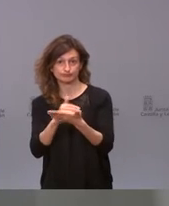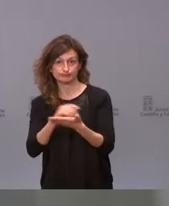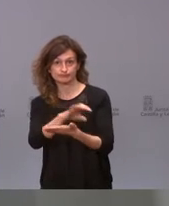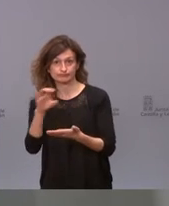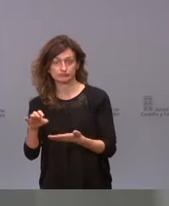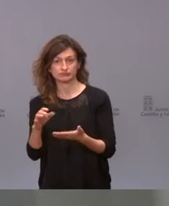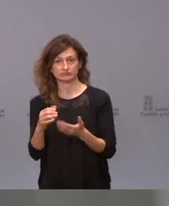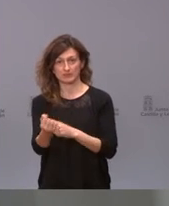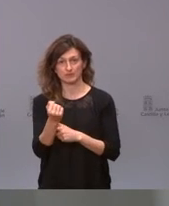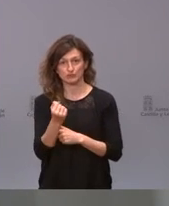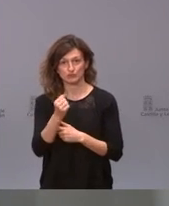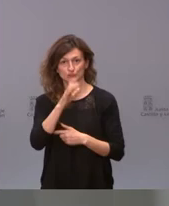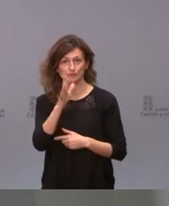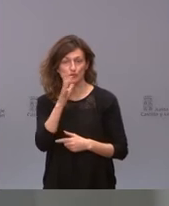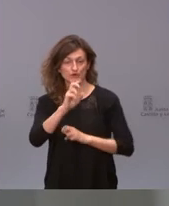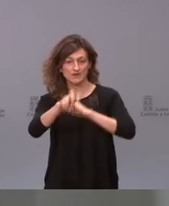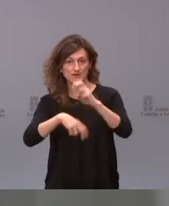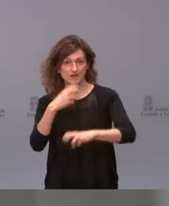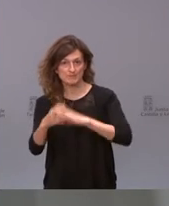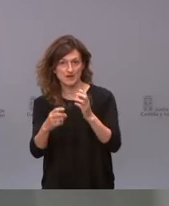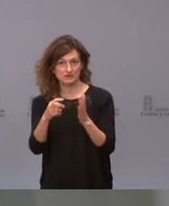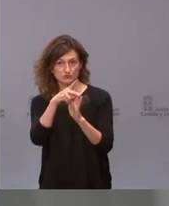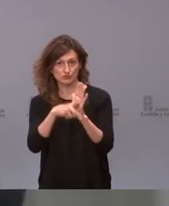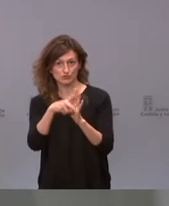avalado al cambiar la indicación